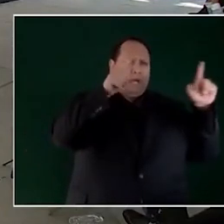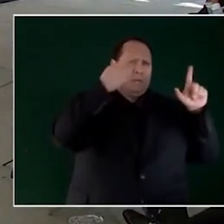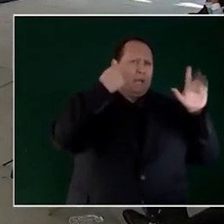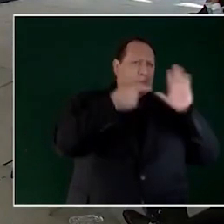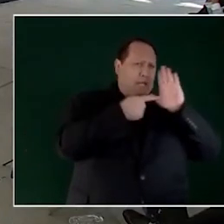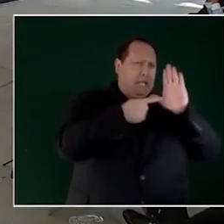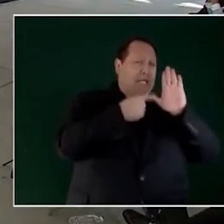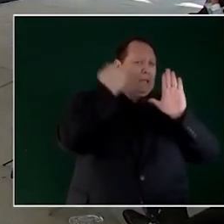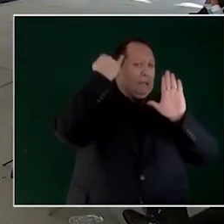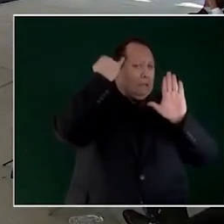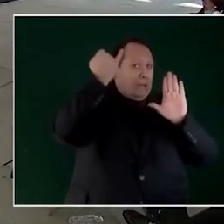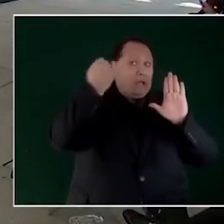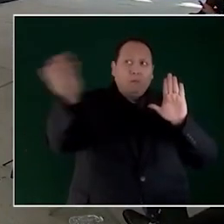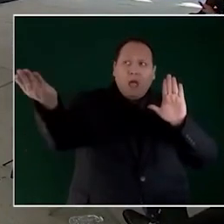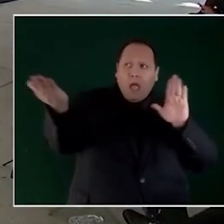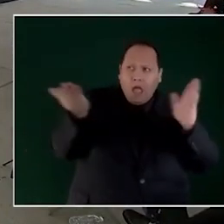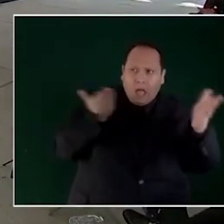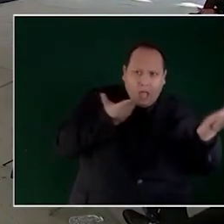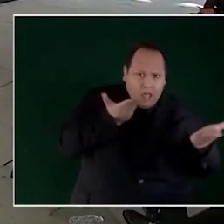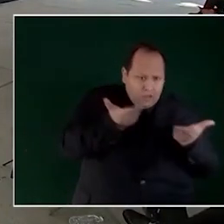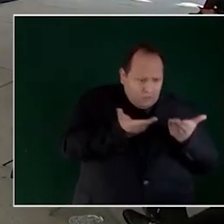una idea de lo que la gente.